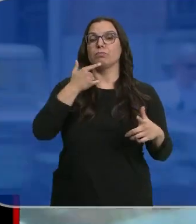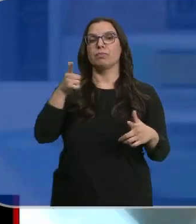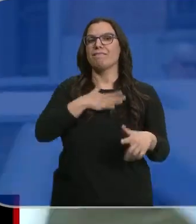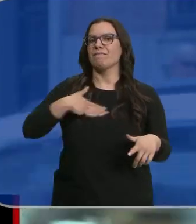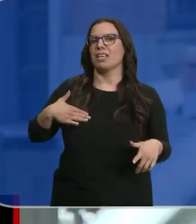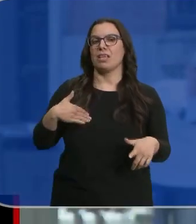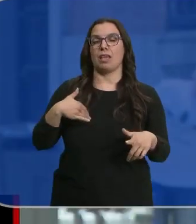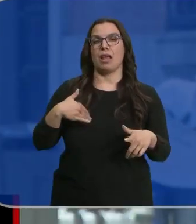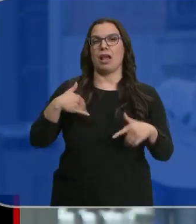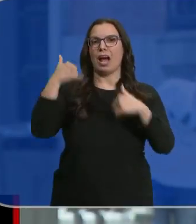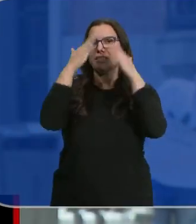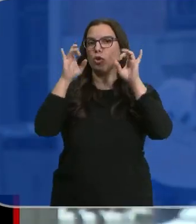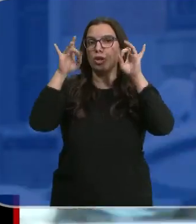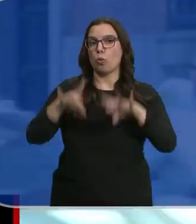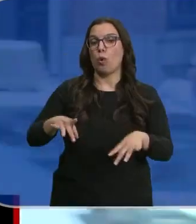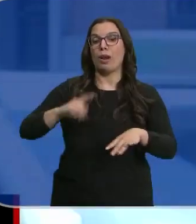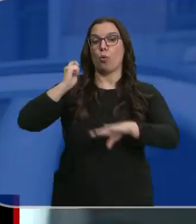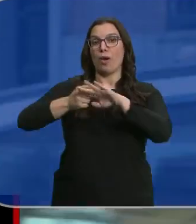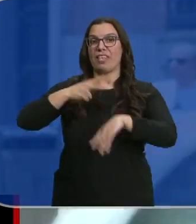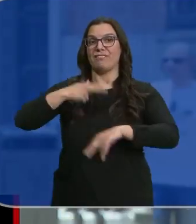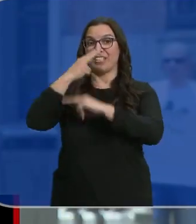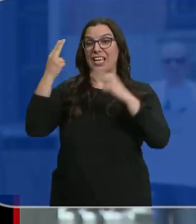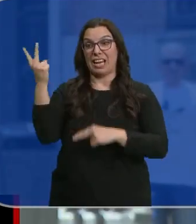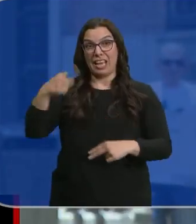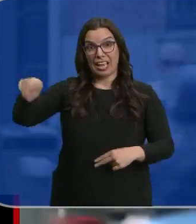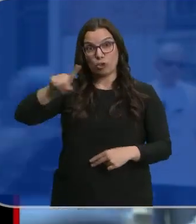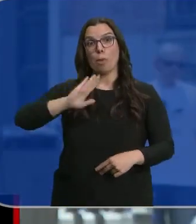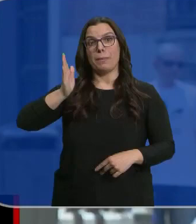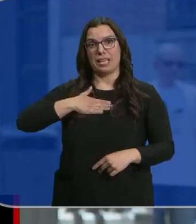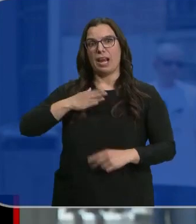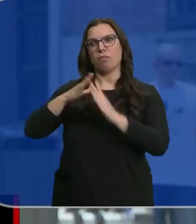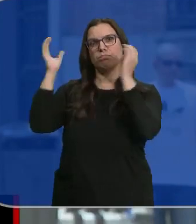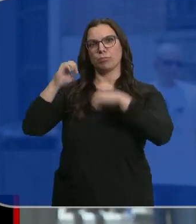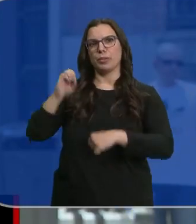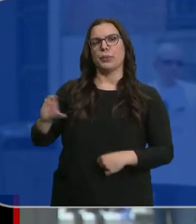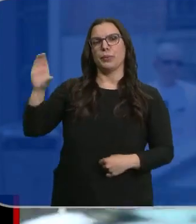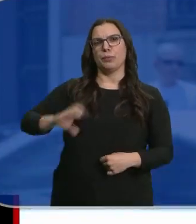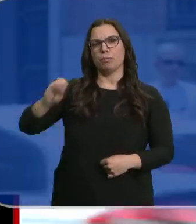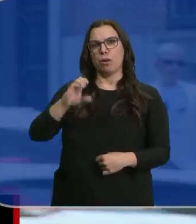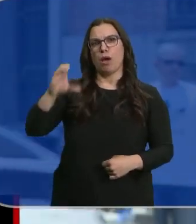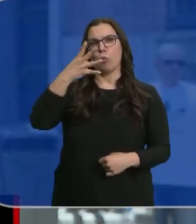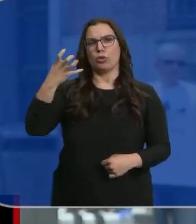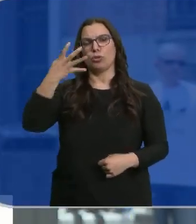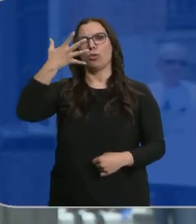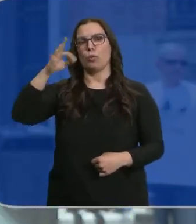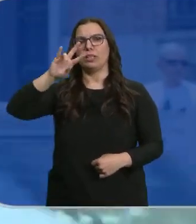el mismo trato que los jueces y fiscales, que mañana firman con el gobierno un aumento salarial de 450 euros.